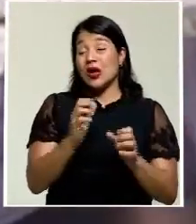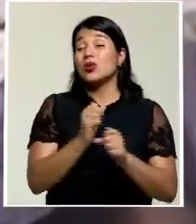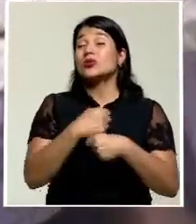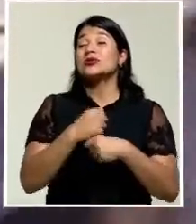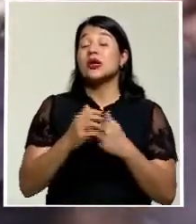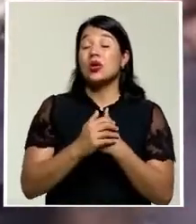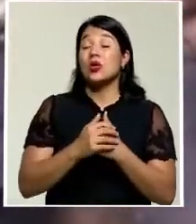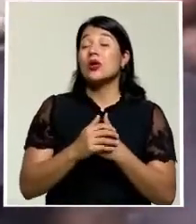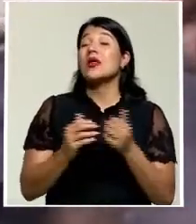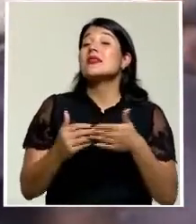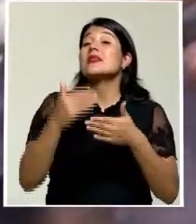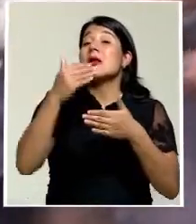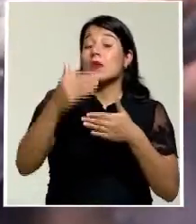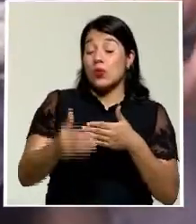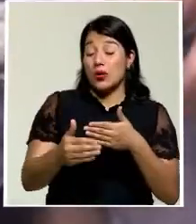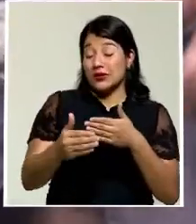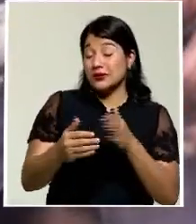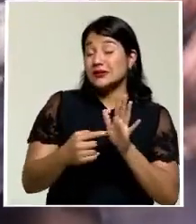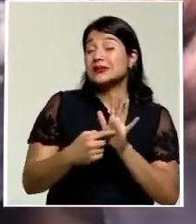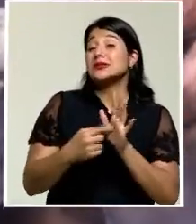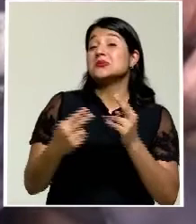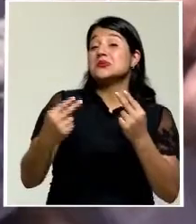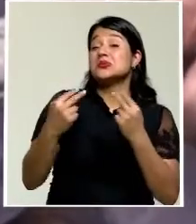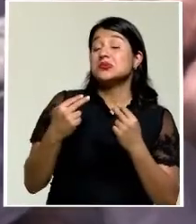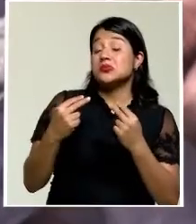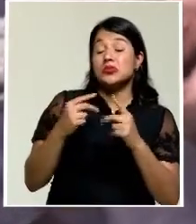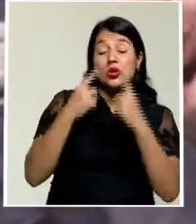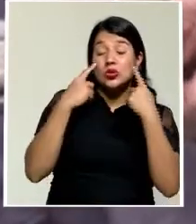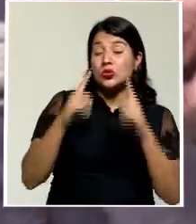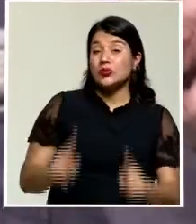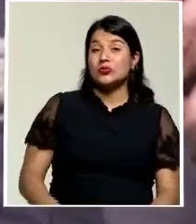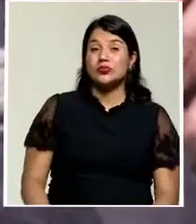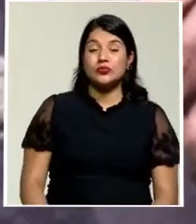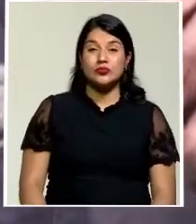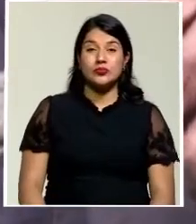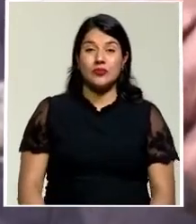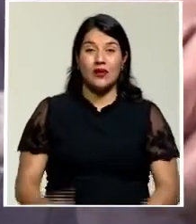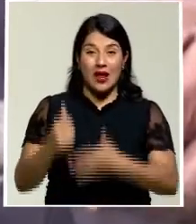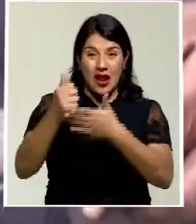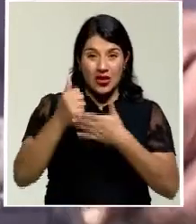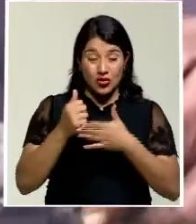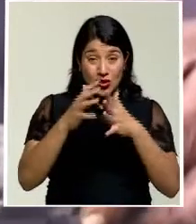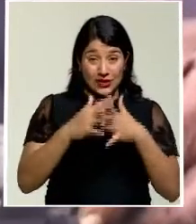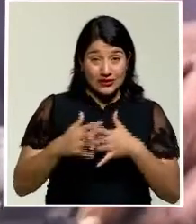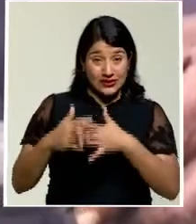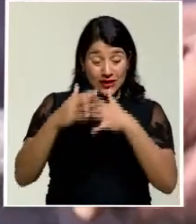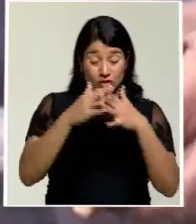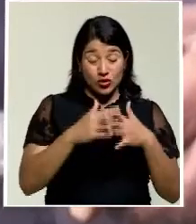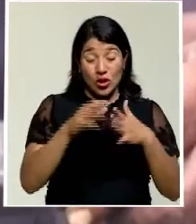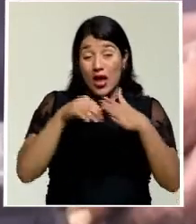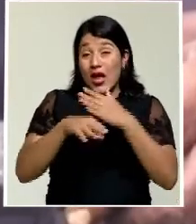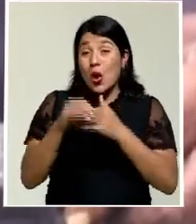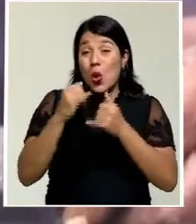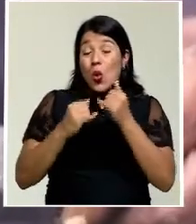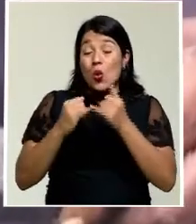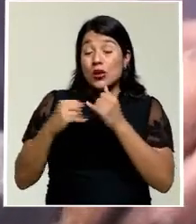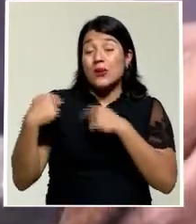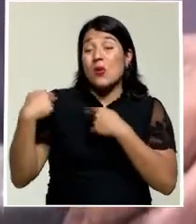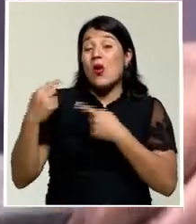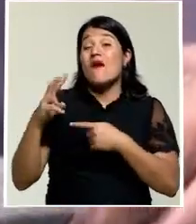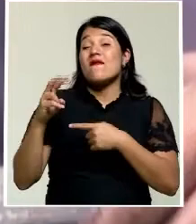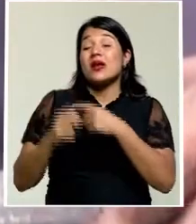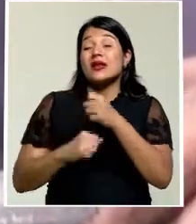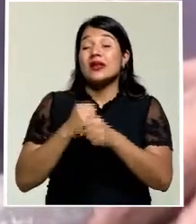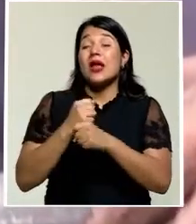intervención occidental también intentó erradicarlo sin éxito. La ayuda de Estados Unidos durante los últimos 20 años estuvo